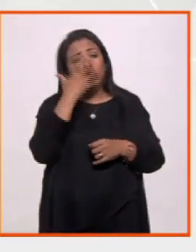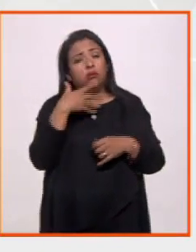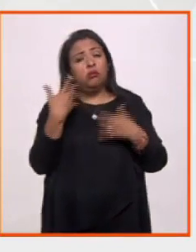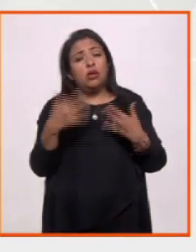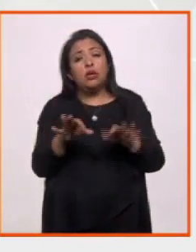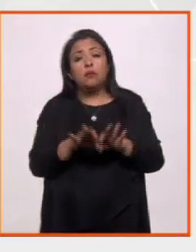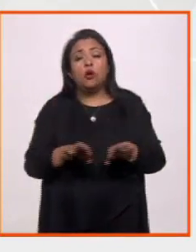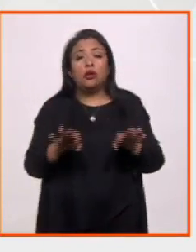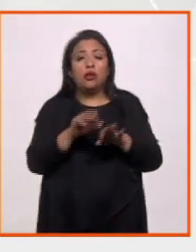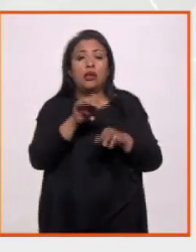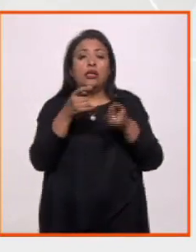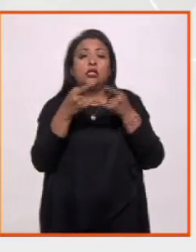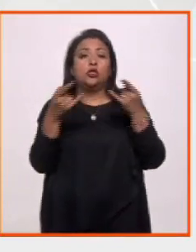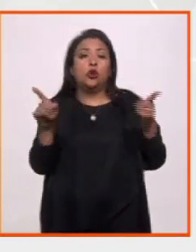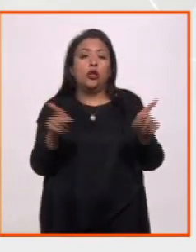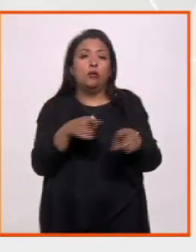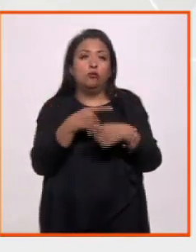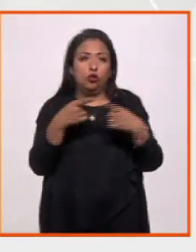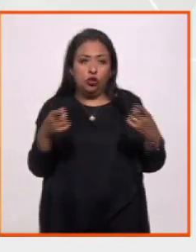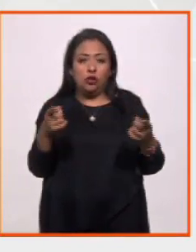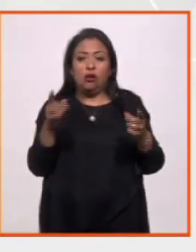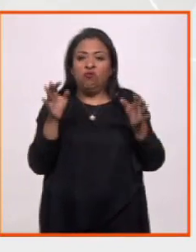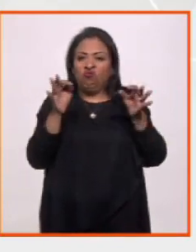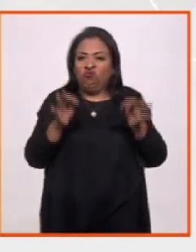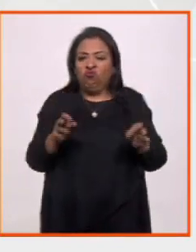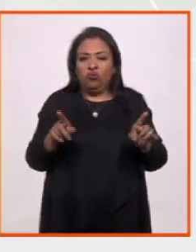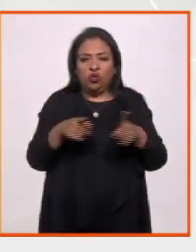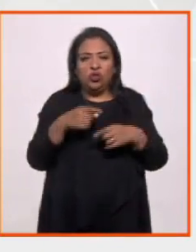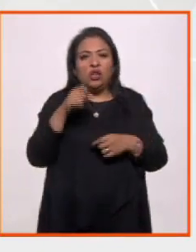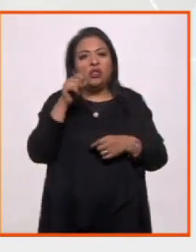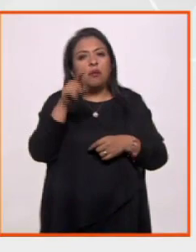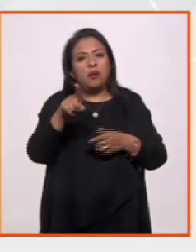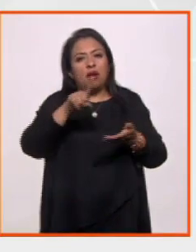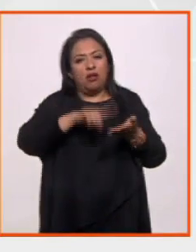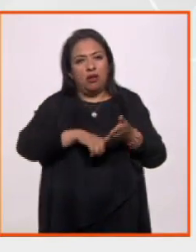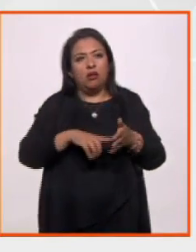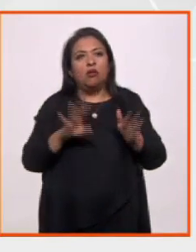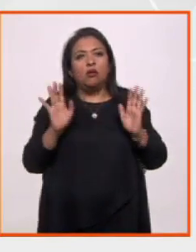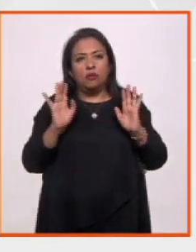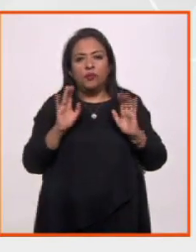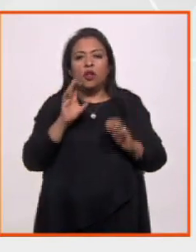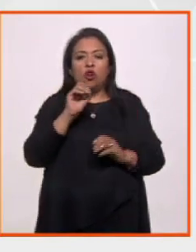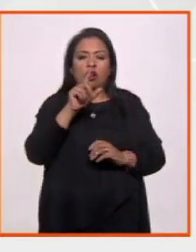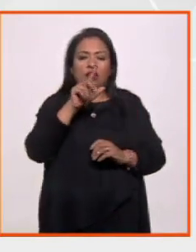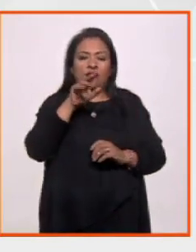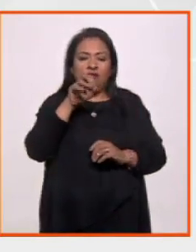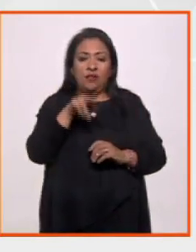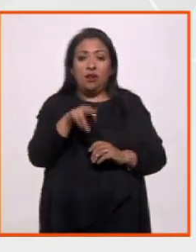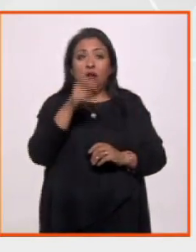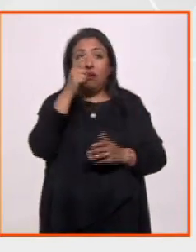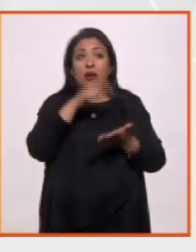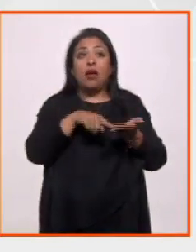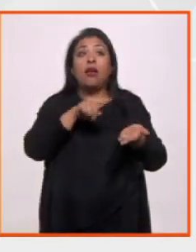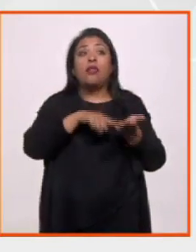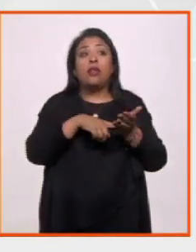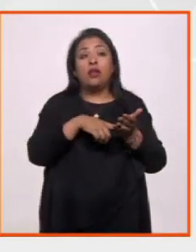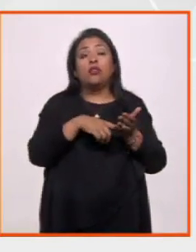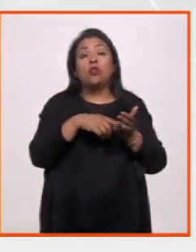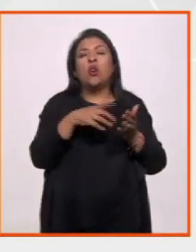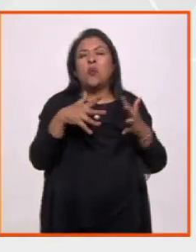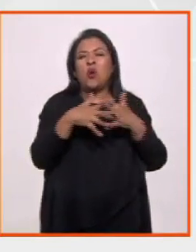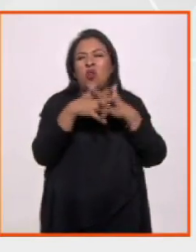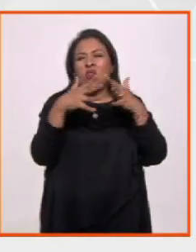fundamental, en la historia de toda la música, por su calidad musical, y por lo que hay detrás, Olivier Messiaen la compuso, en un campo de